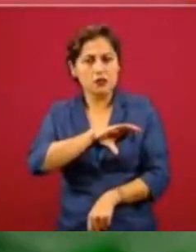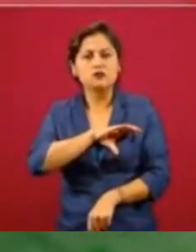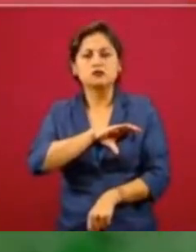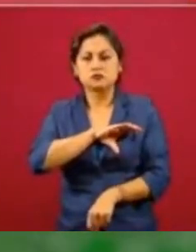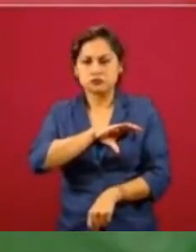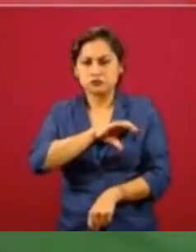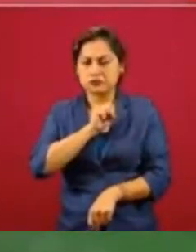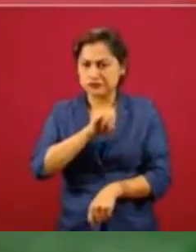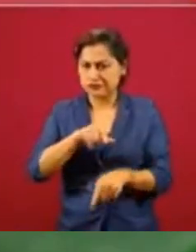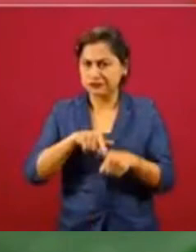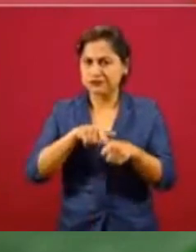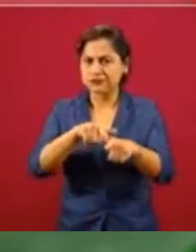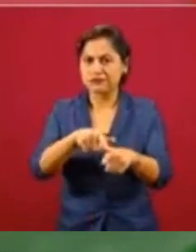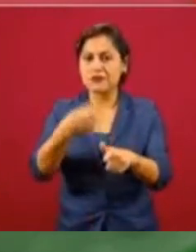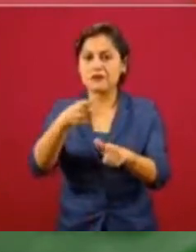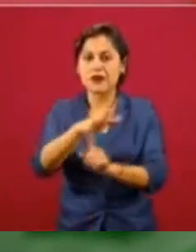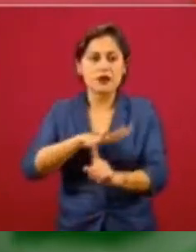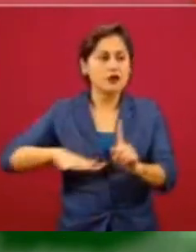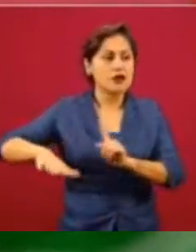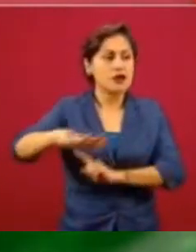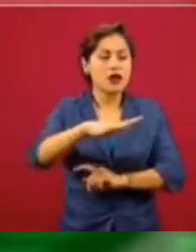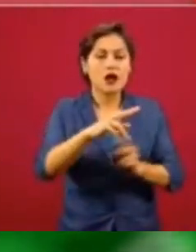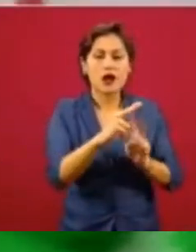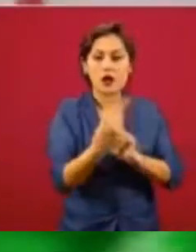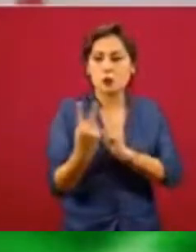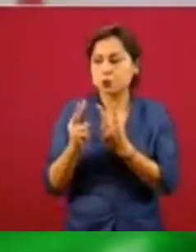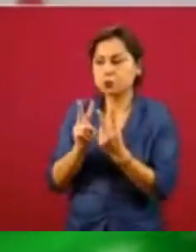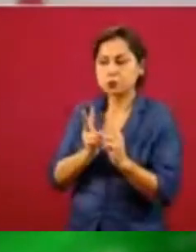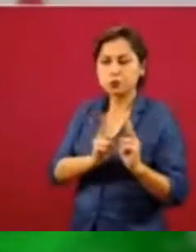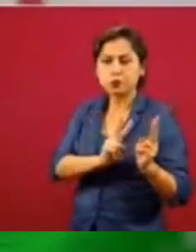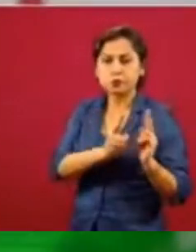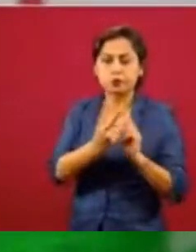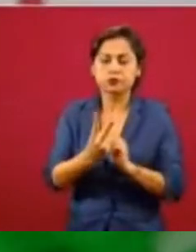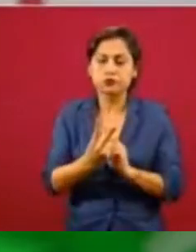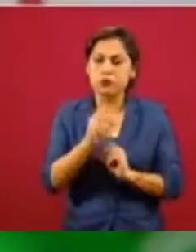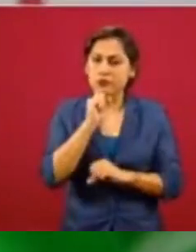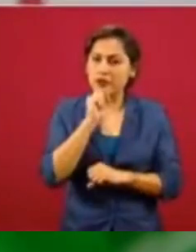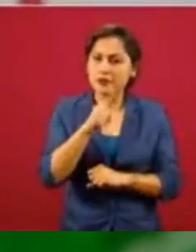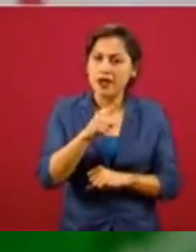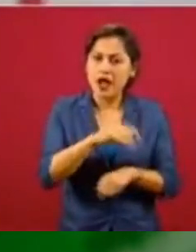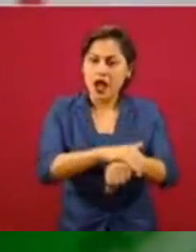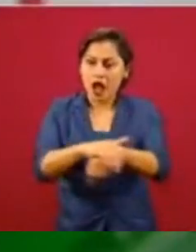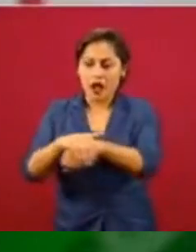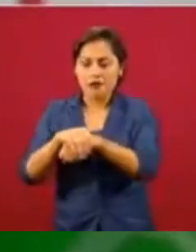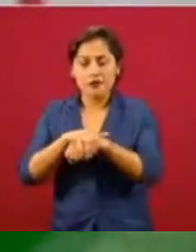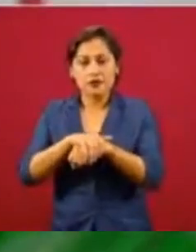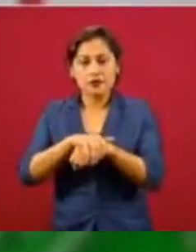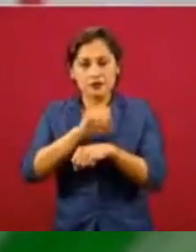donde vivimos, con nuestros amigos, con el prójimo.